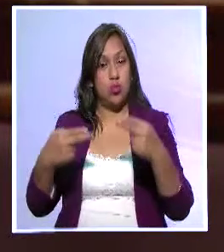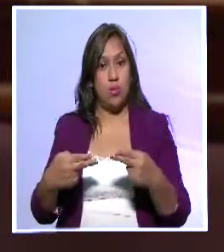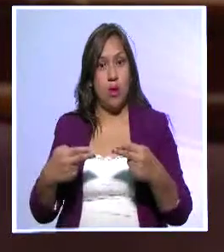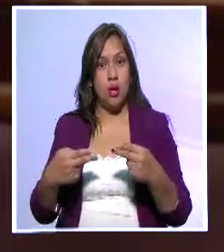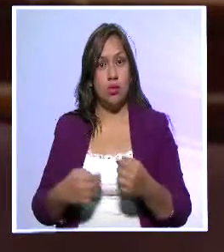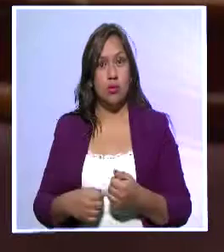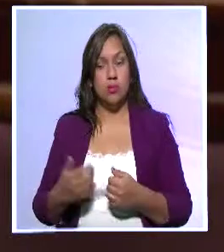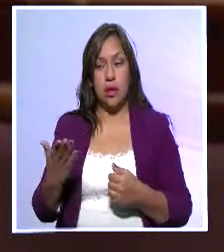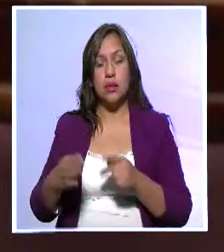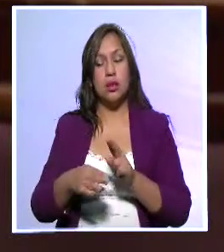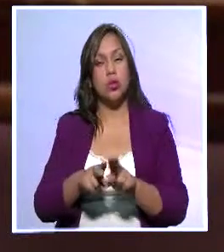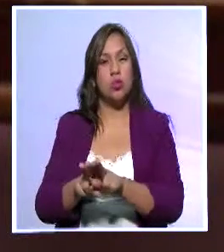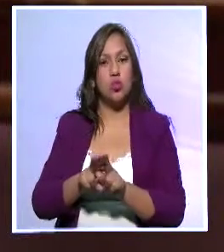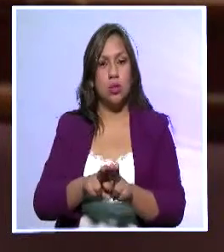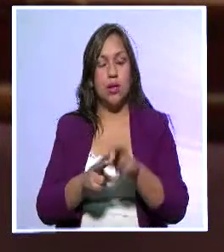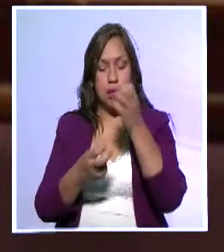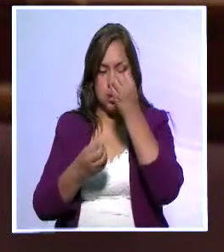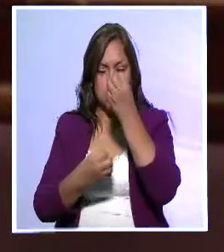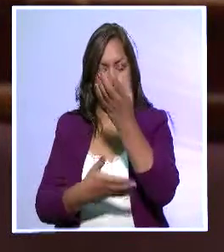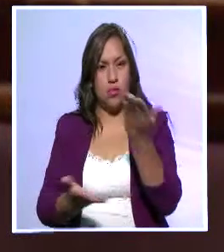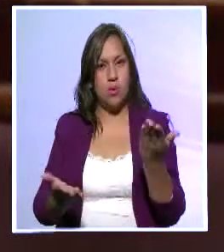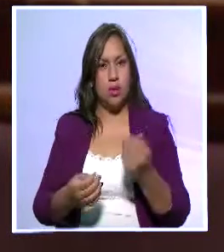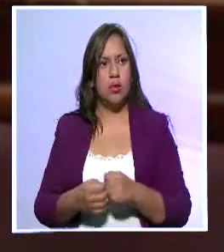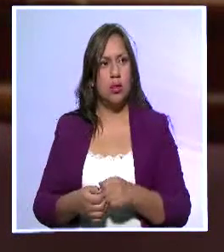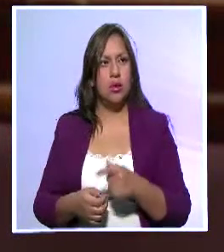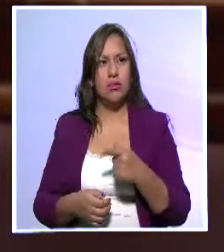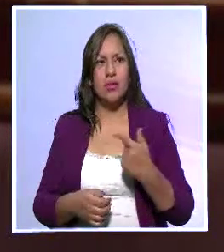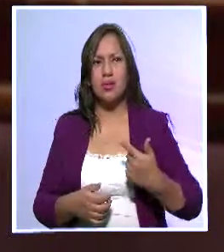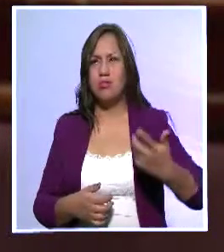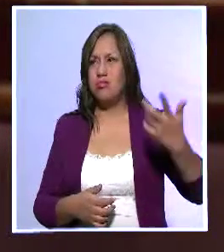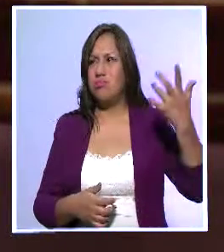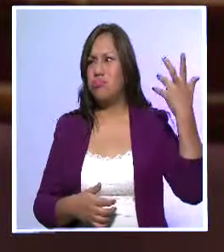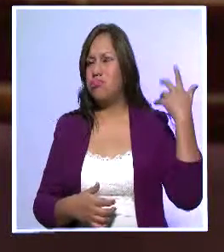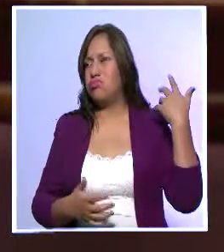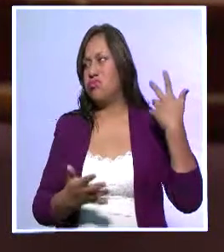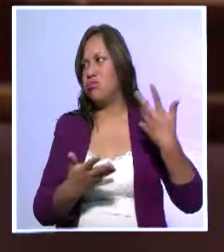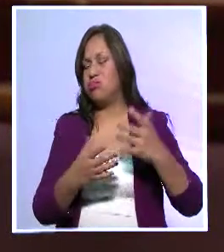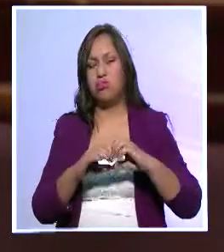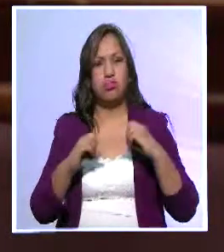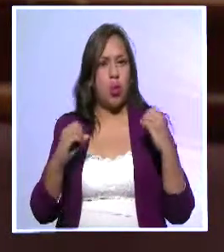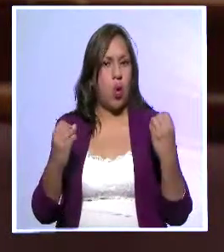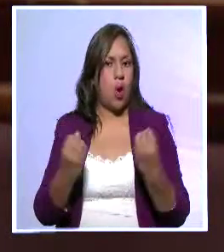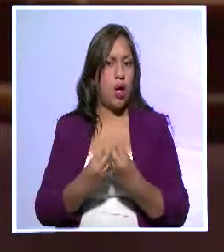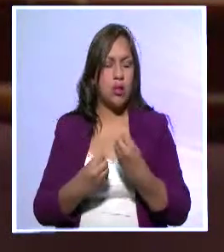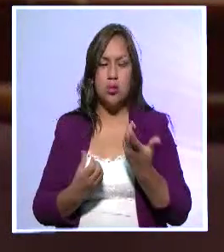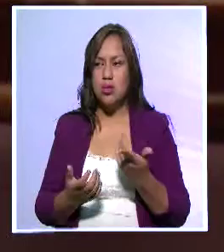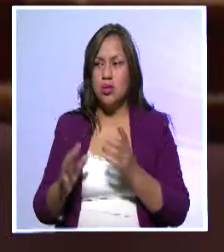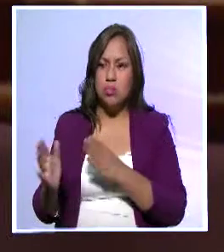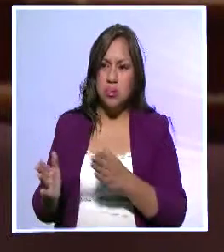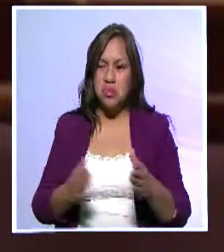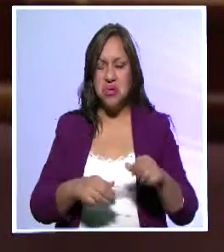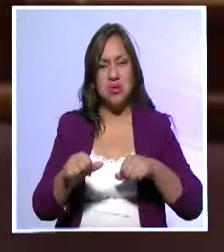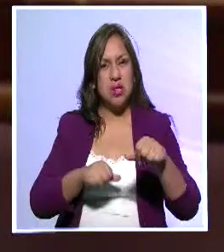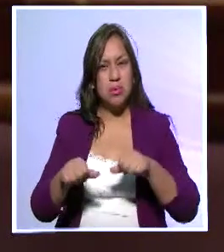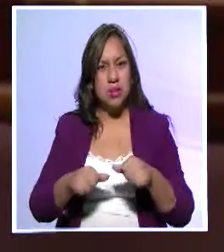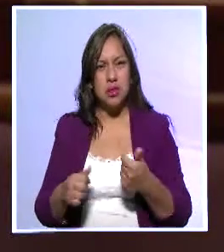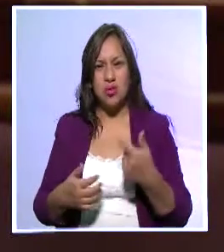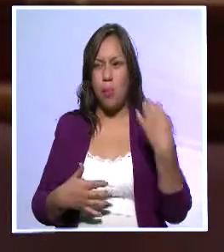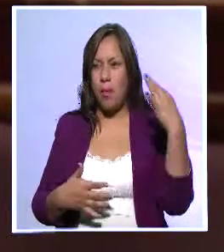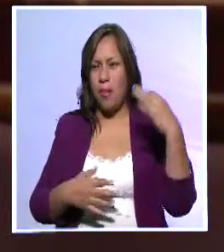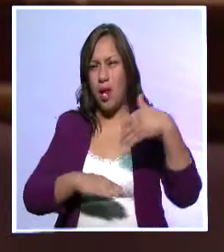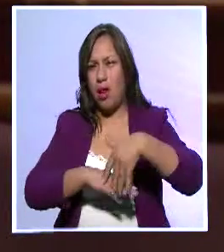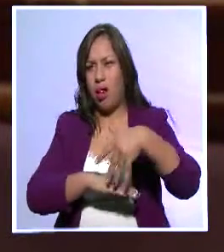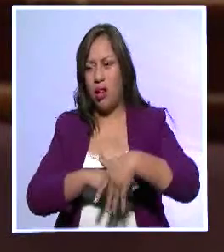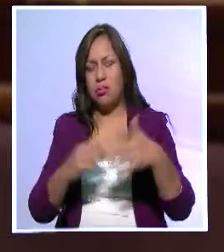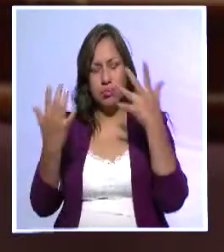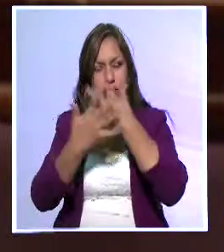a estas unidades de información. Pero siempre son siglos de atraso que tenemos en la organización de nuestra información y documentación y siempre esos esfuerzos